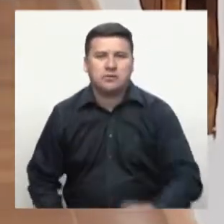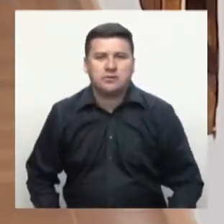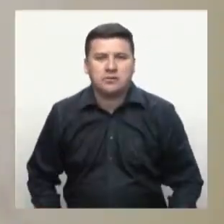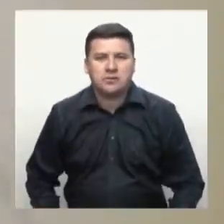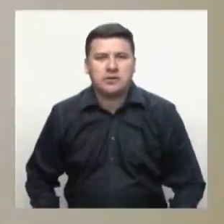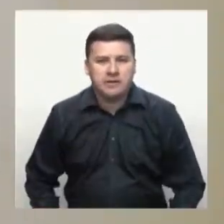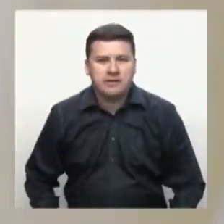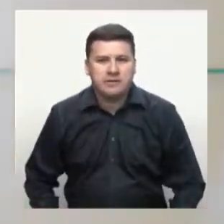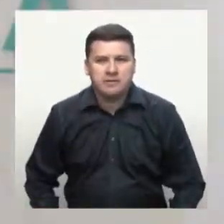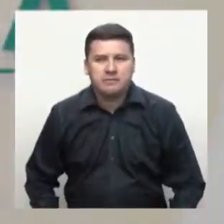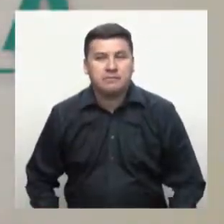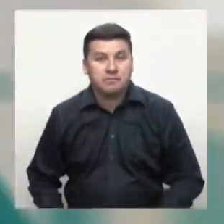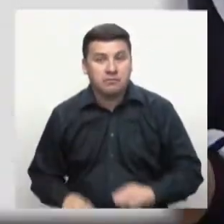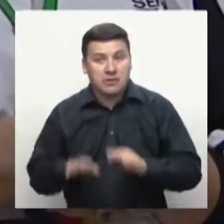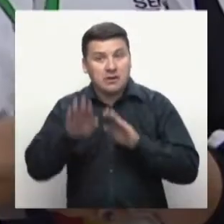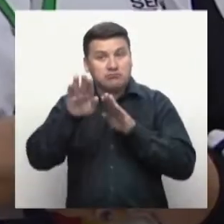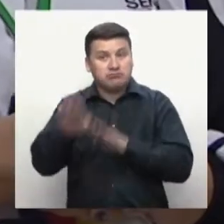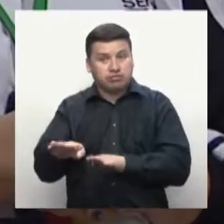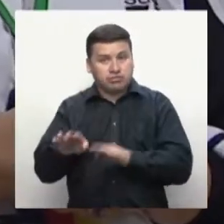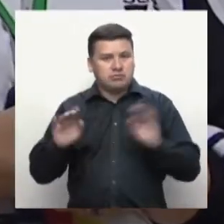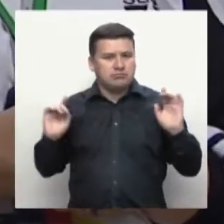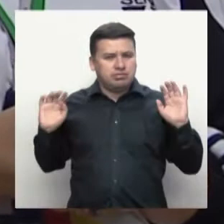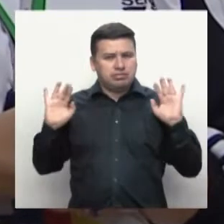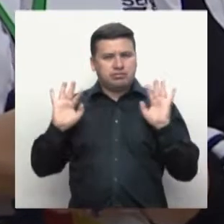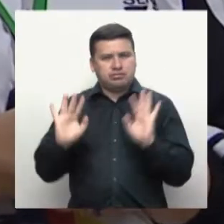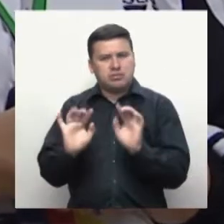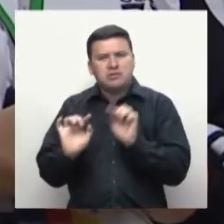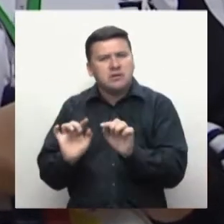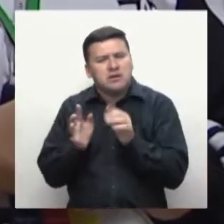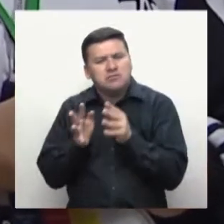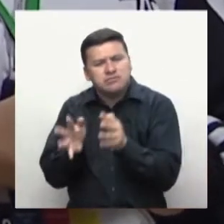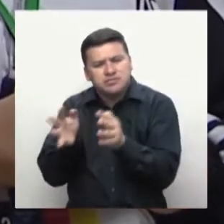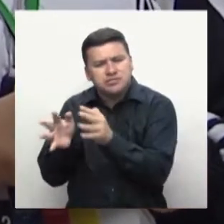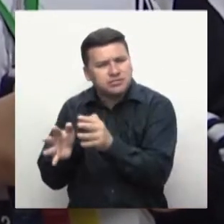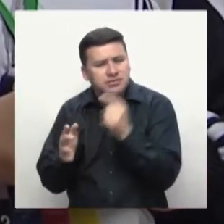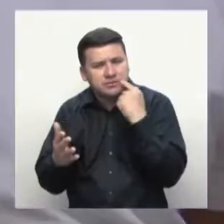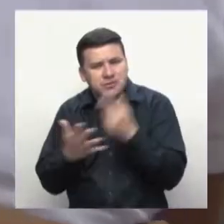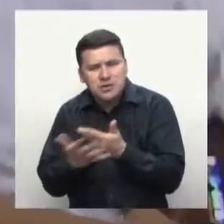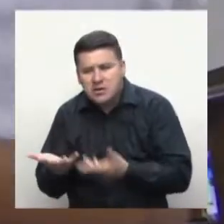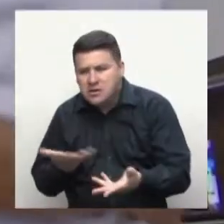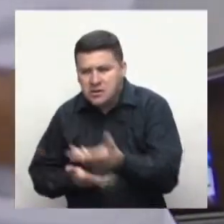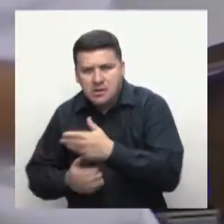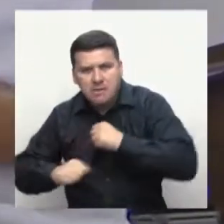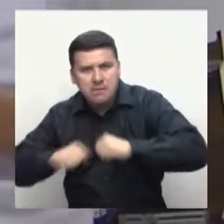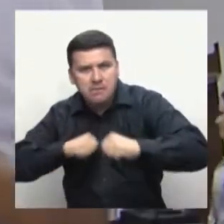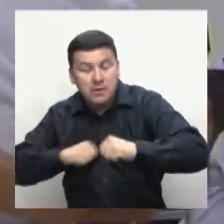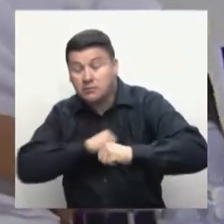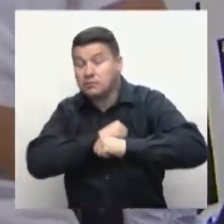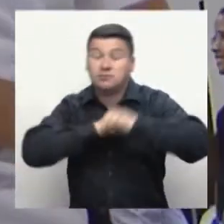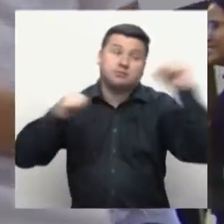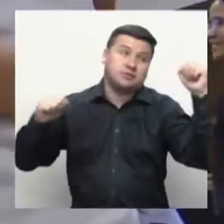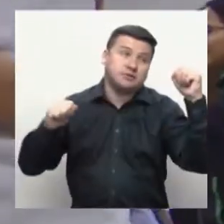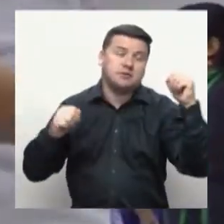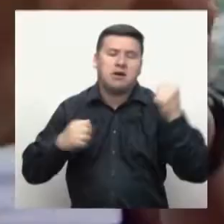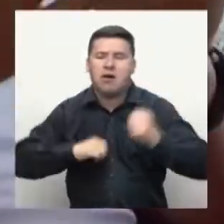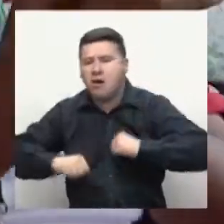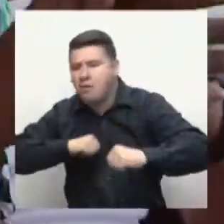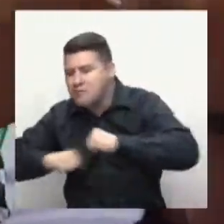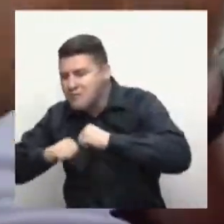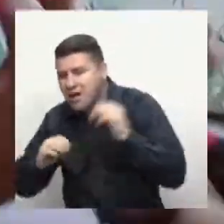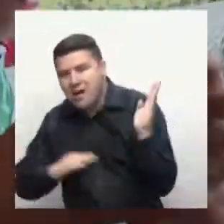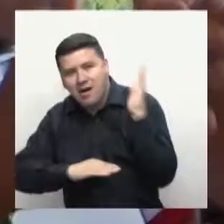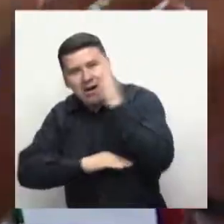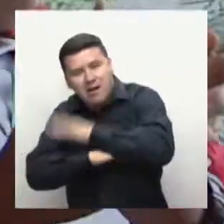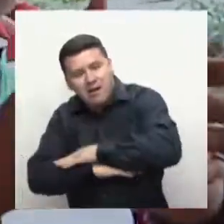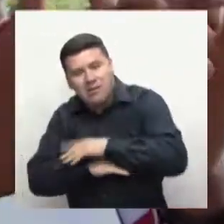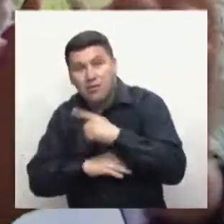futuro. La cumbre de representantes está diseñada para que los aprendices estén en constante movimiento desde que se levantan hasta que se